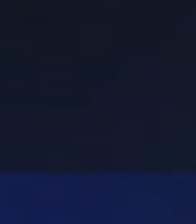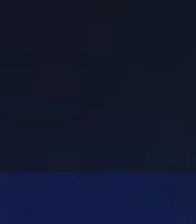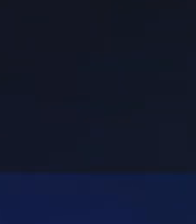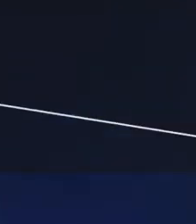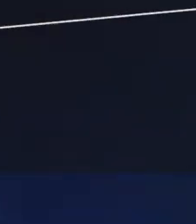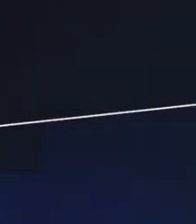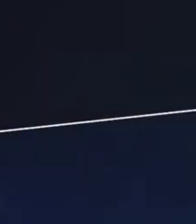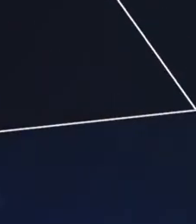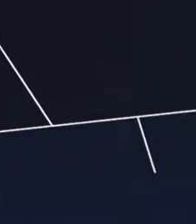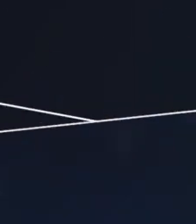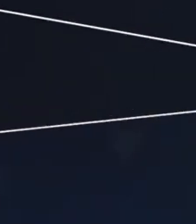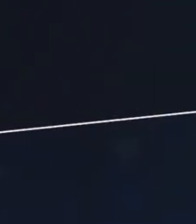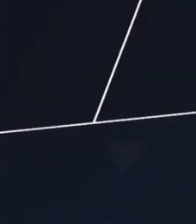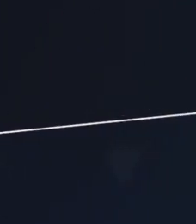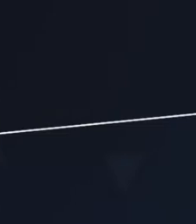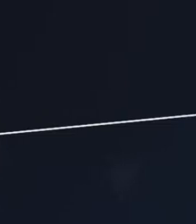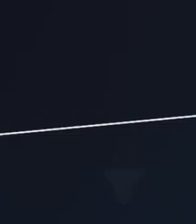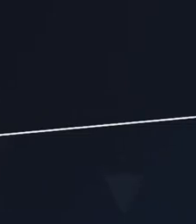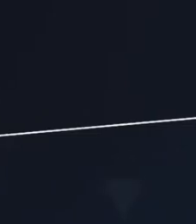Música Música